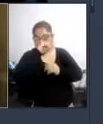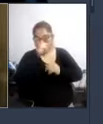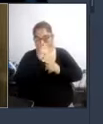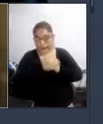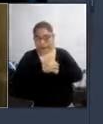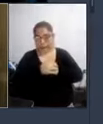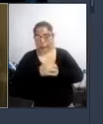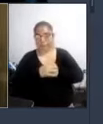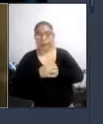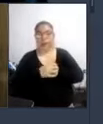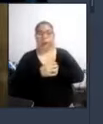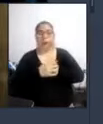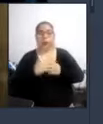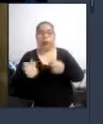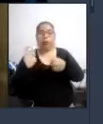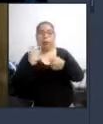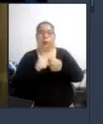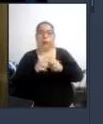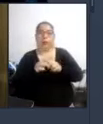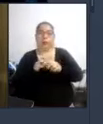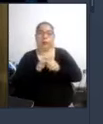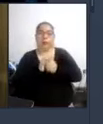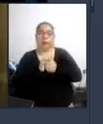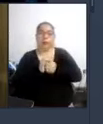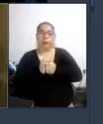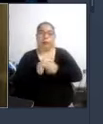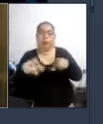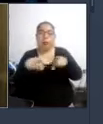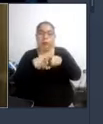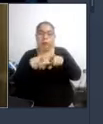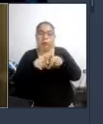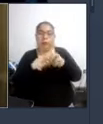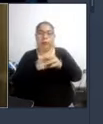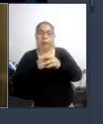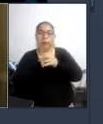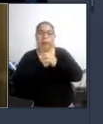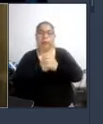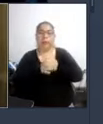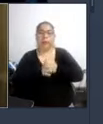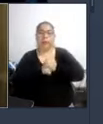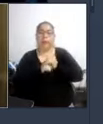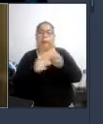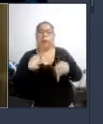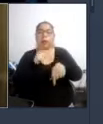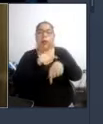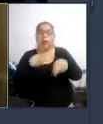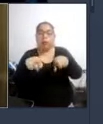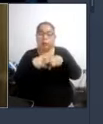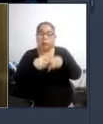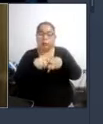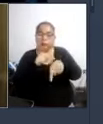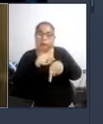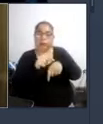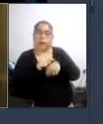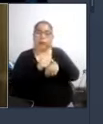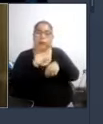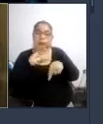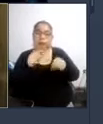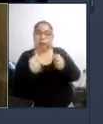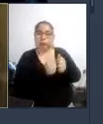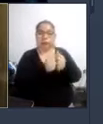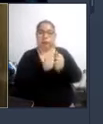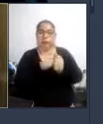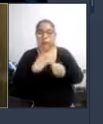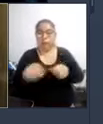inclusiva igualmente estimo que se debe actuar con una estrategia diferente con la cual se ha estado